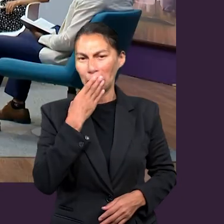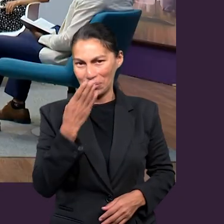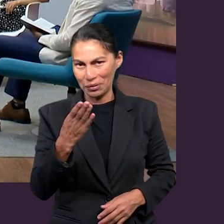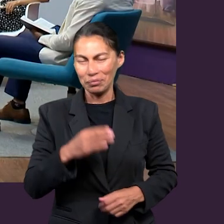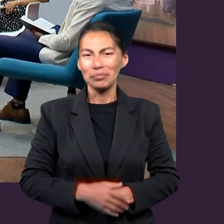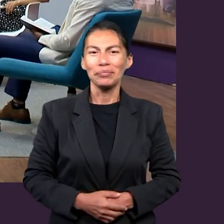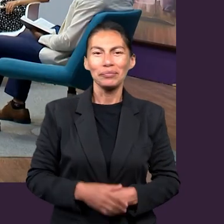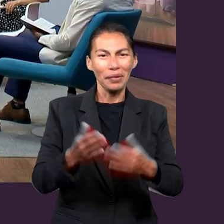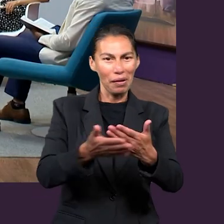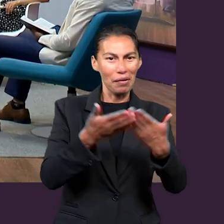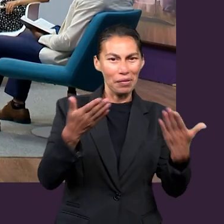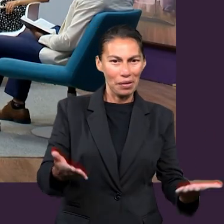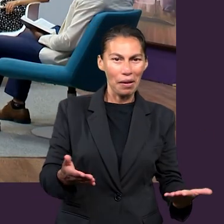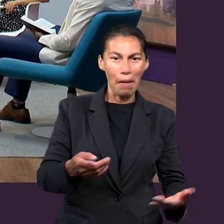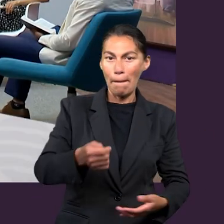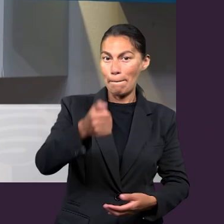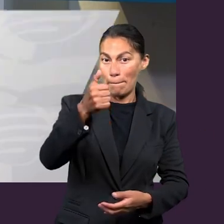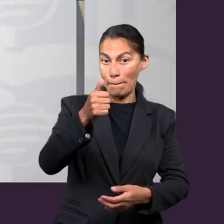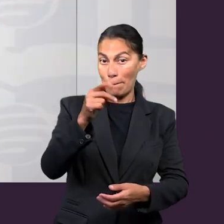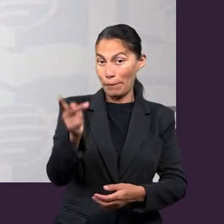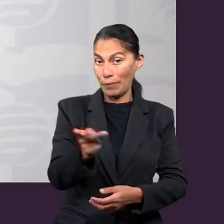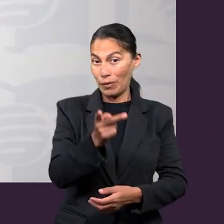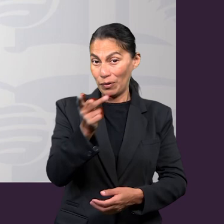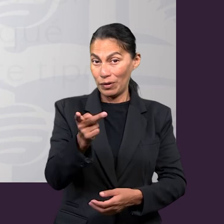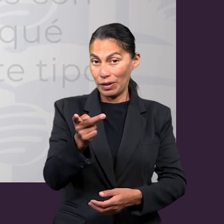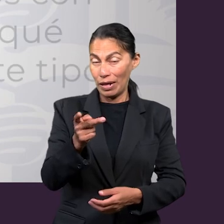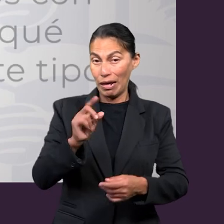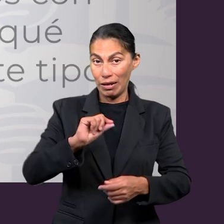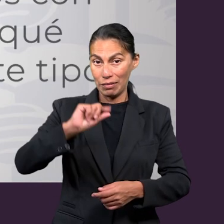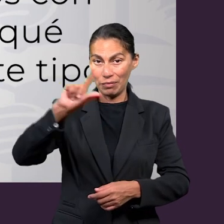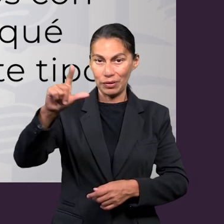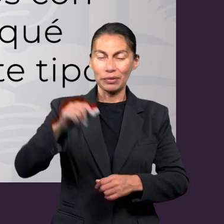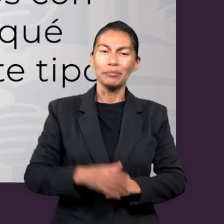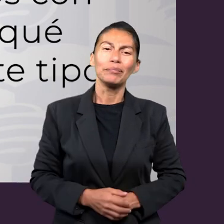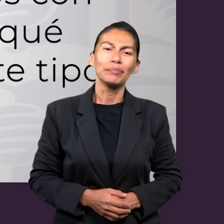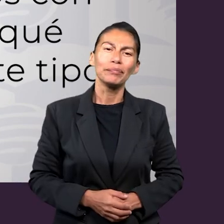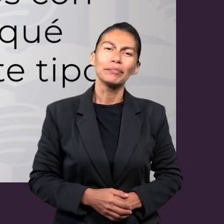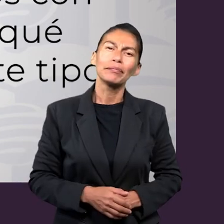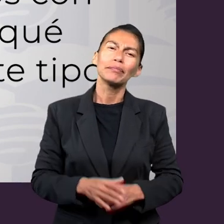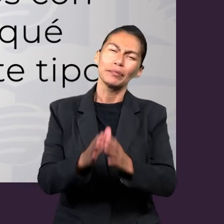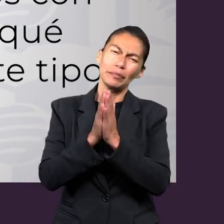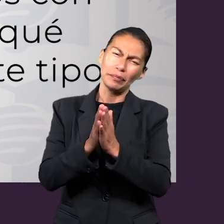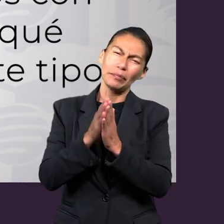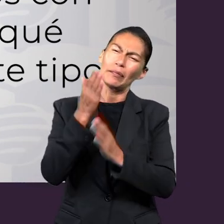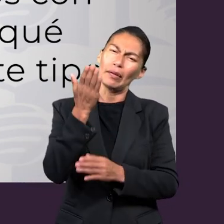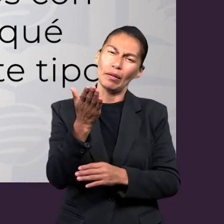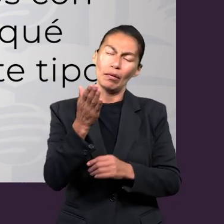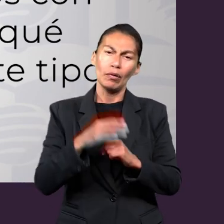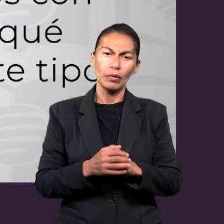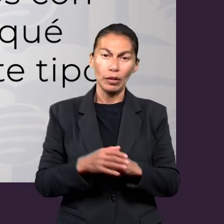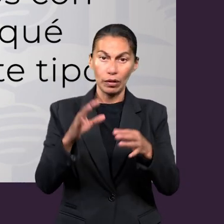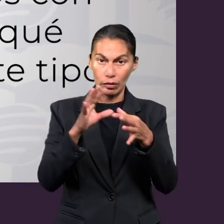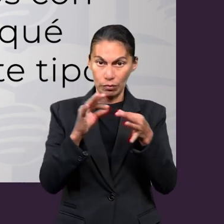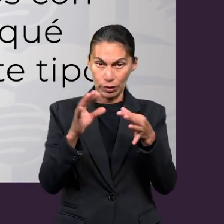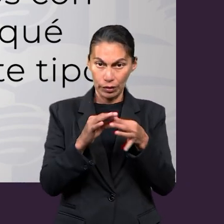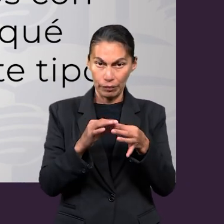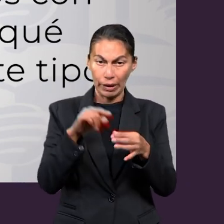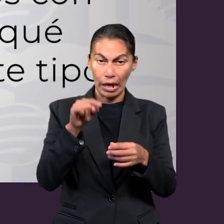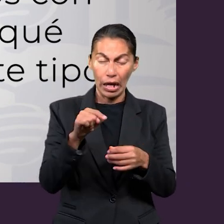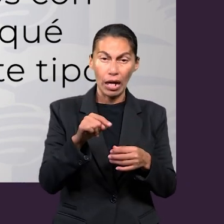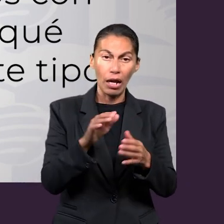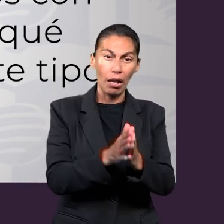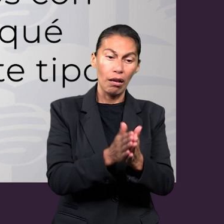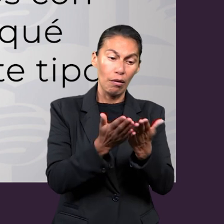Muy bien. Vamos a pasar a la primera pregunta de nuestro primer experto. Y le sugerimos que nos comente o que nos